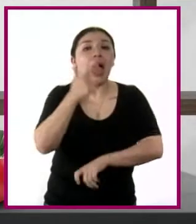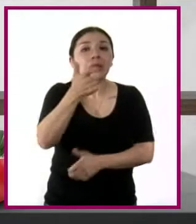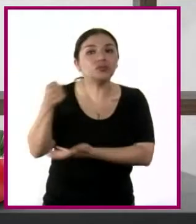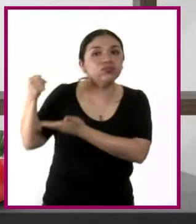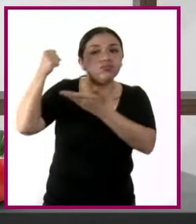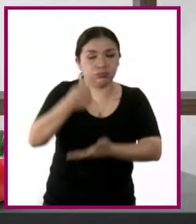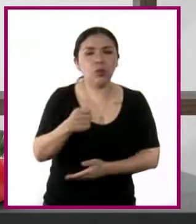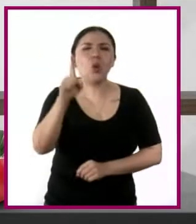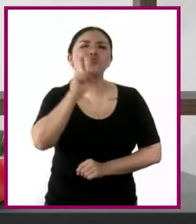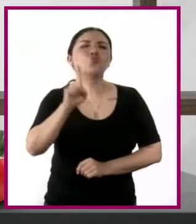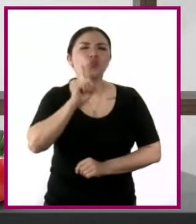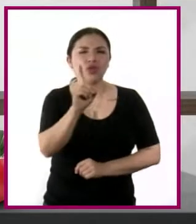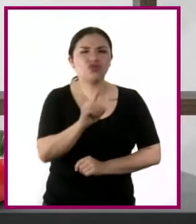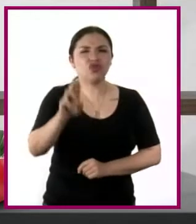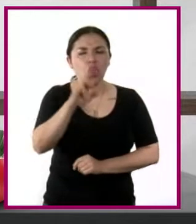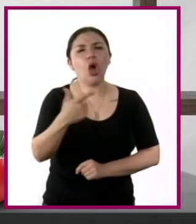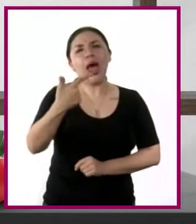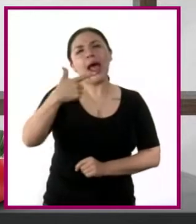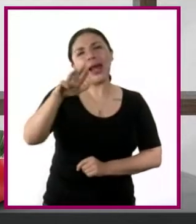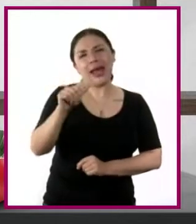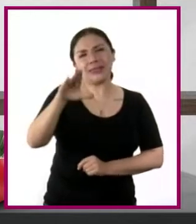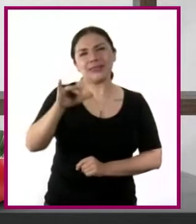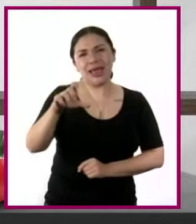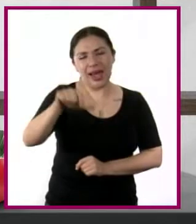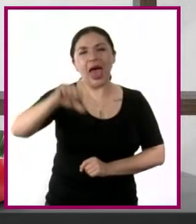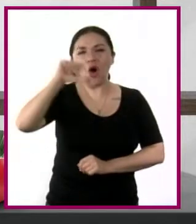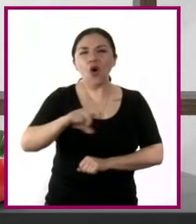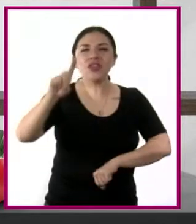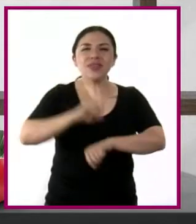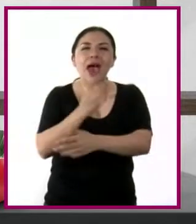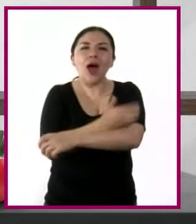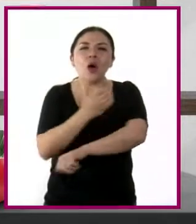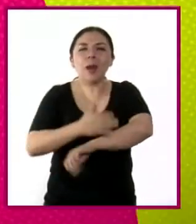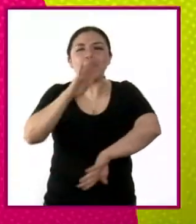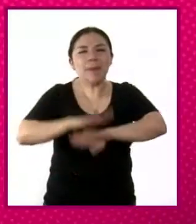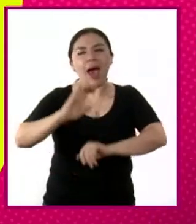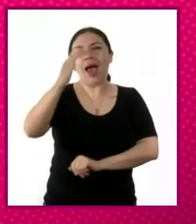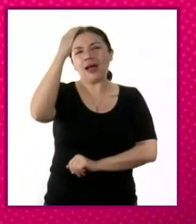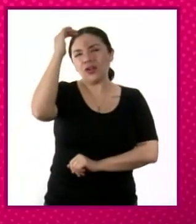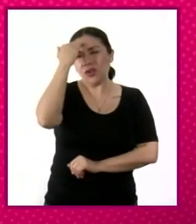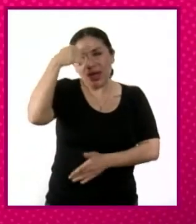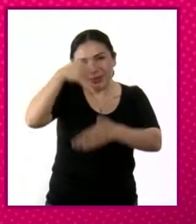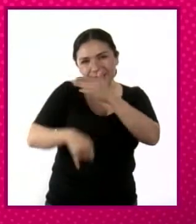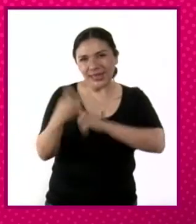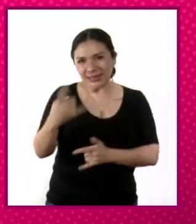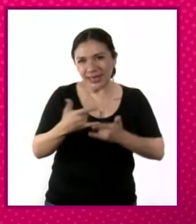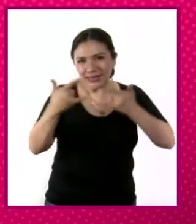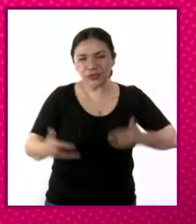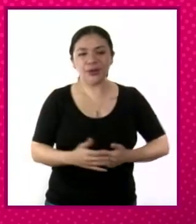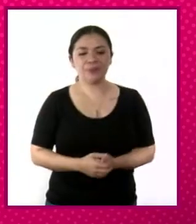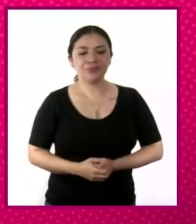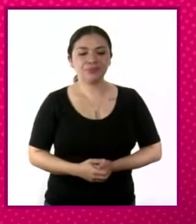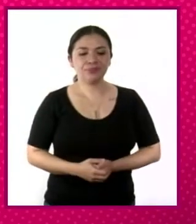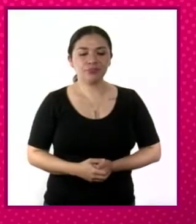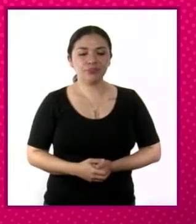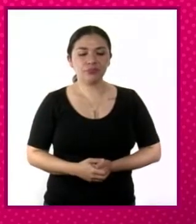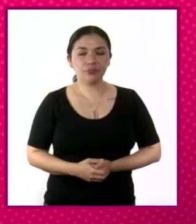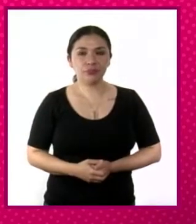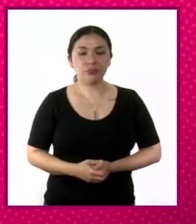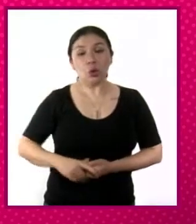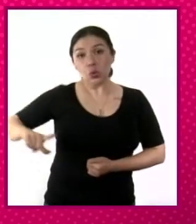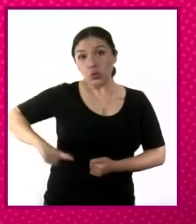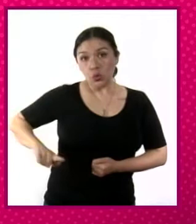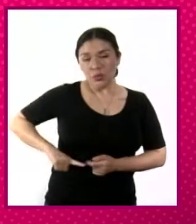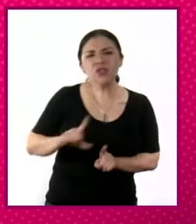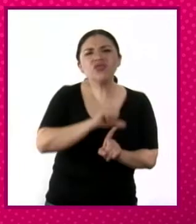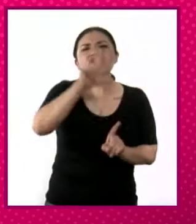Marcela Mijares nos acompañará en este viaje de conciencia histórica. ¡Comenzamos! Cuando hablamos del Estado postrevolucionario,